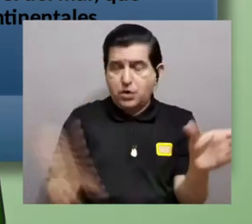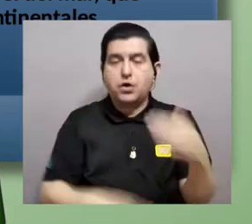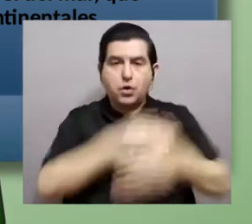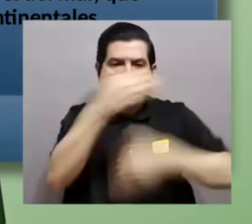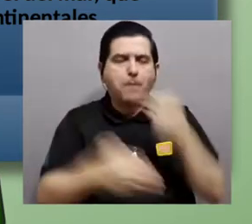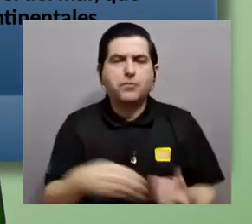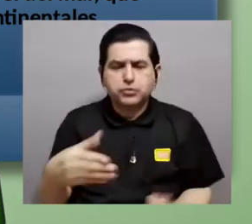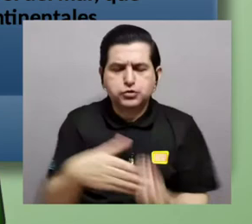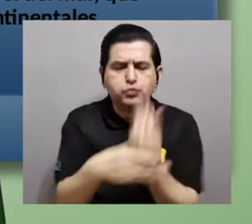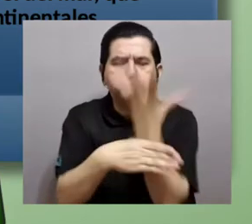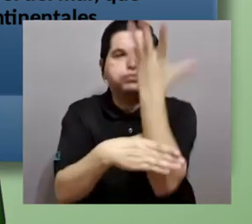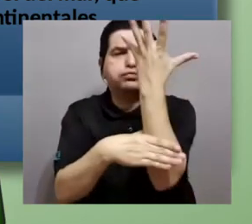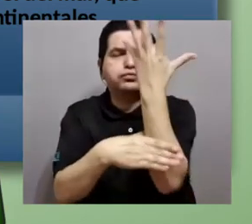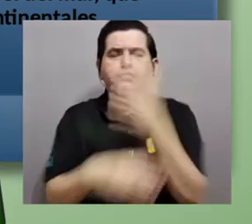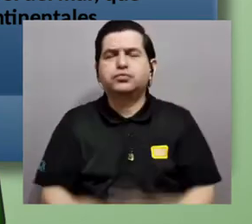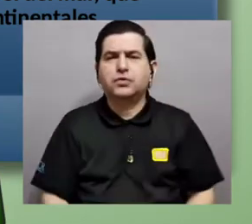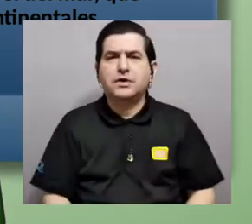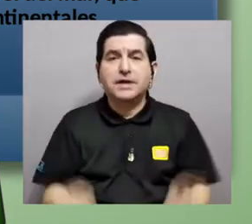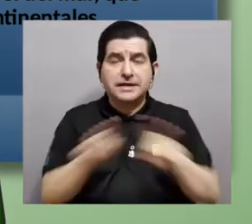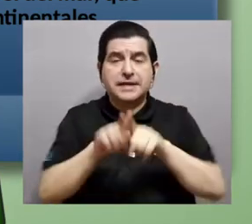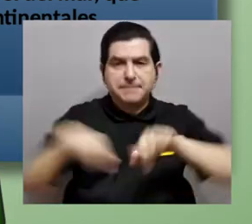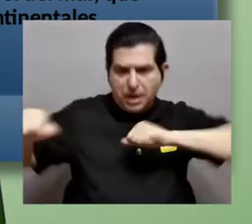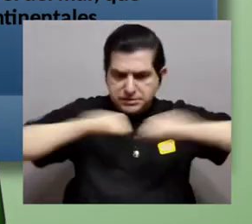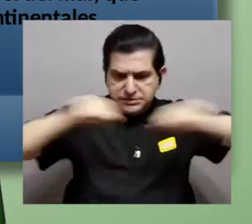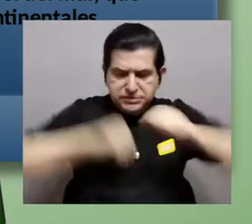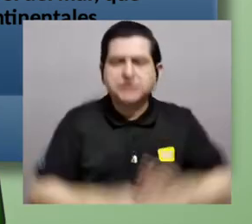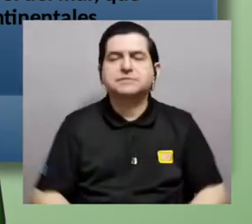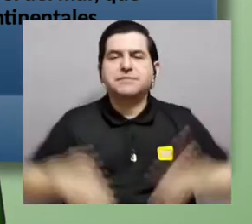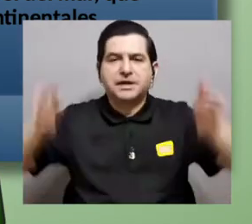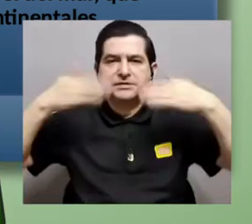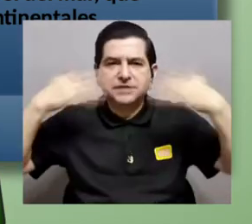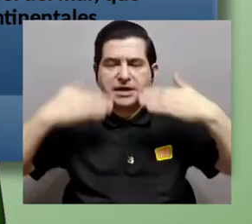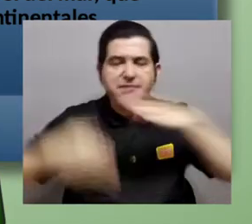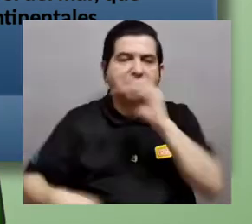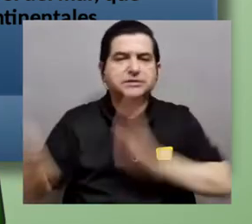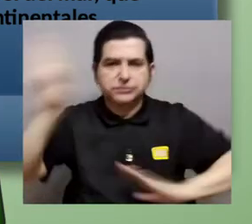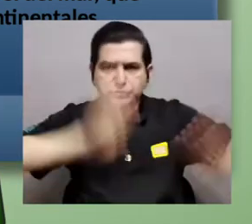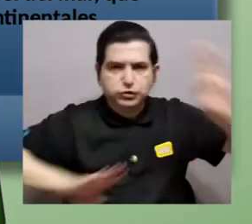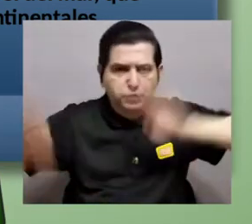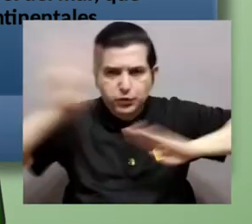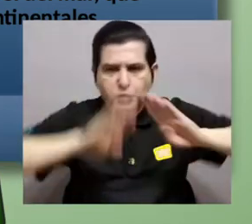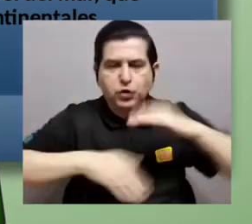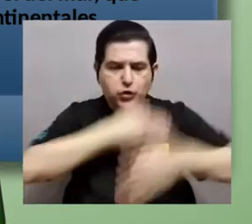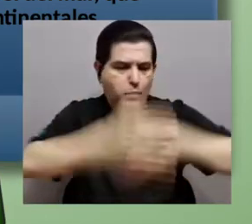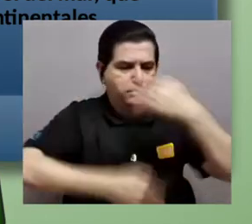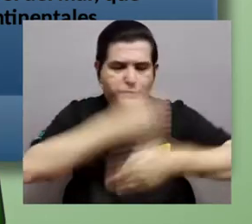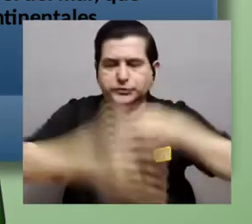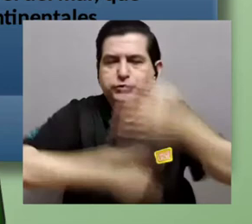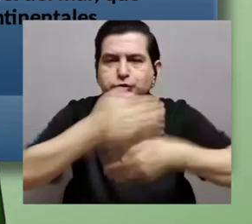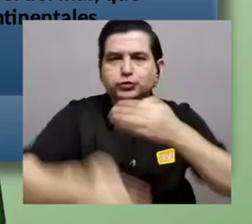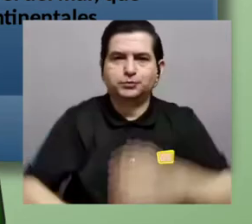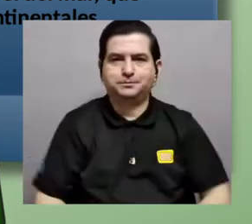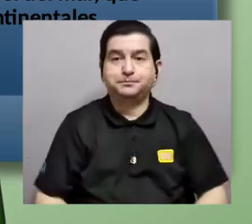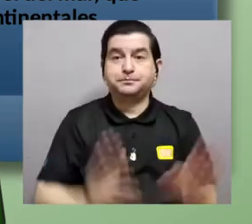procesos volcánicos, tectónicos, climáticos y, por supuesto, biológicos. Entonces, por ejemplo,